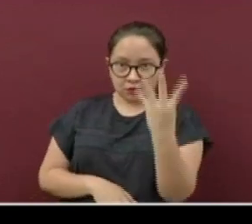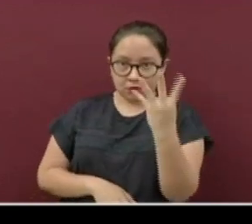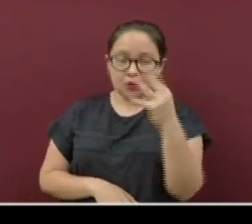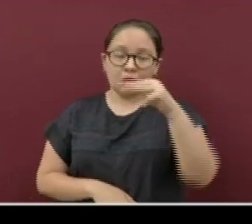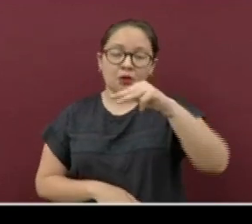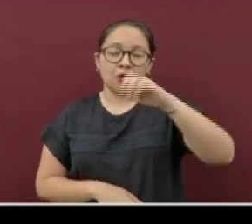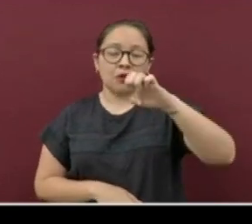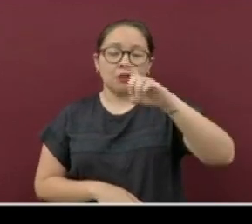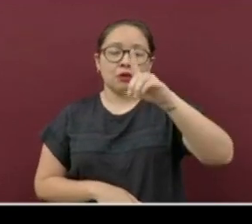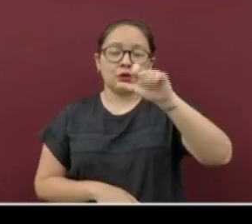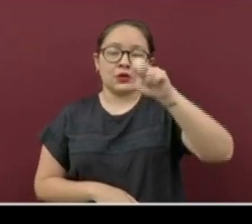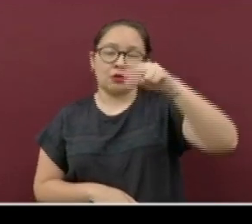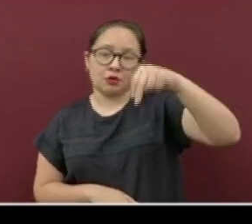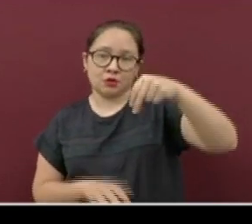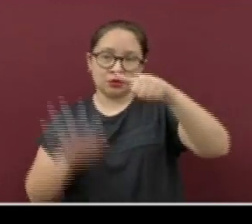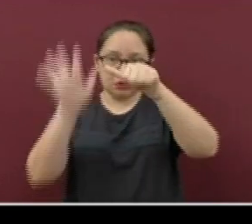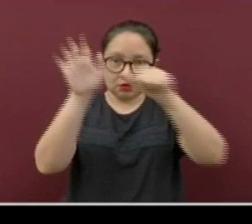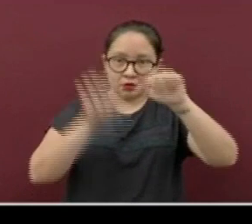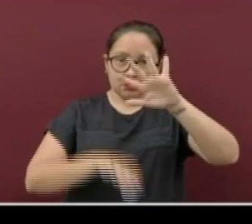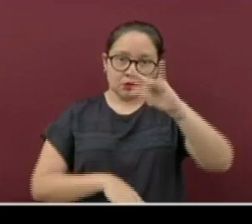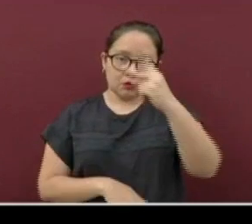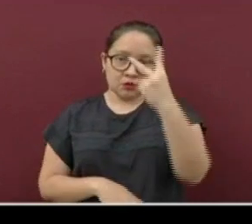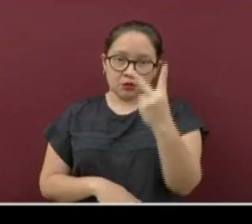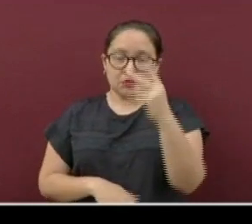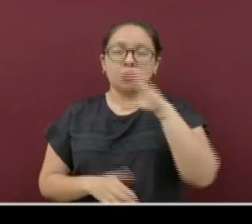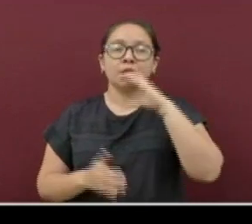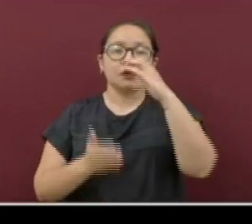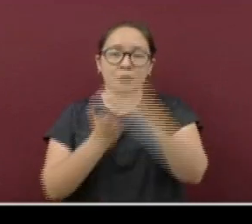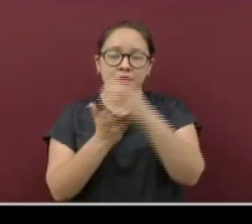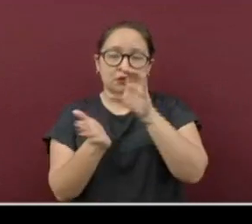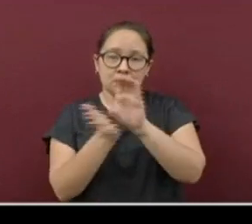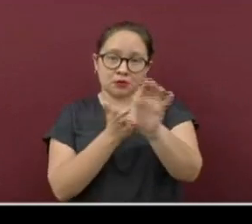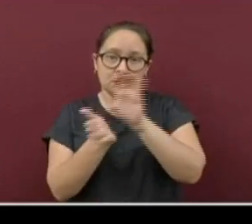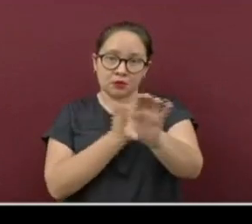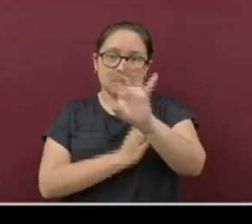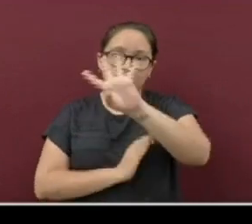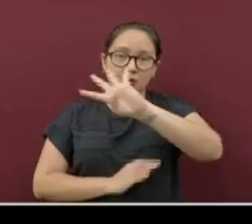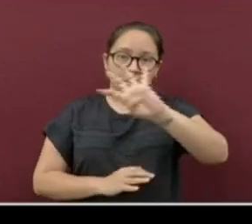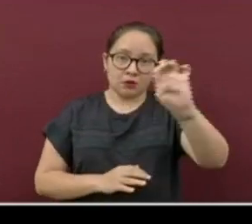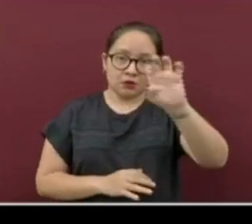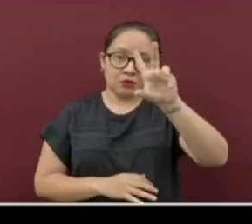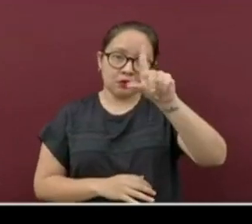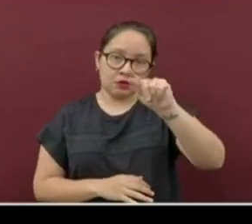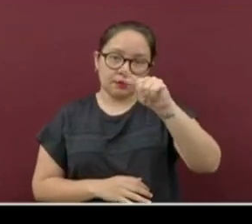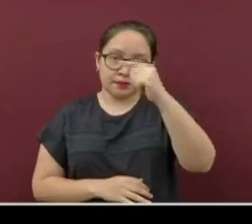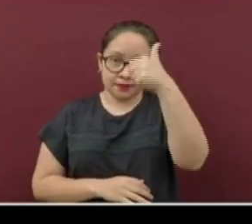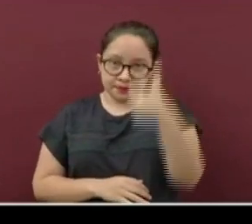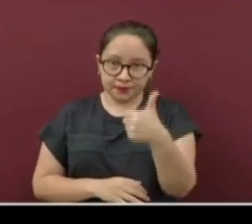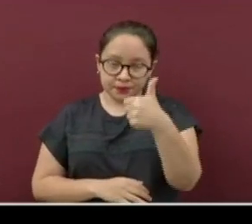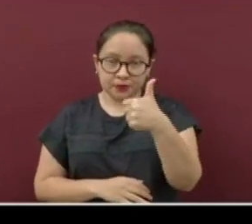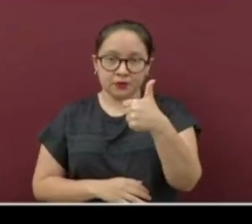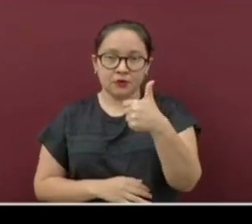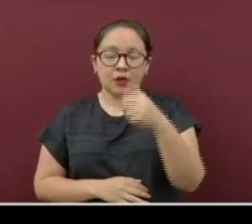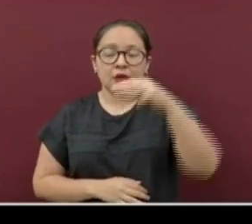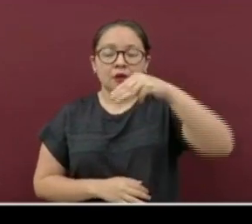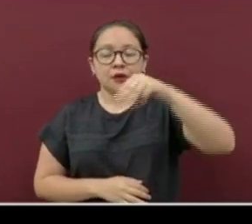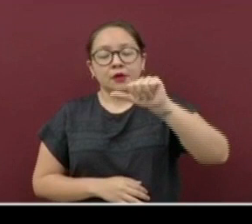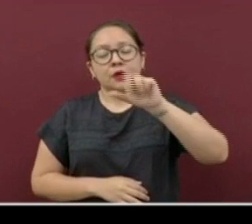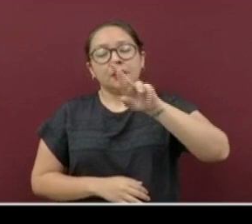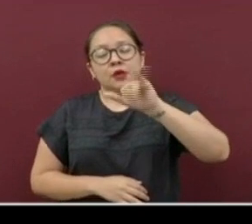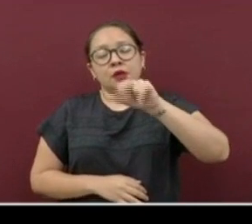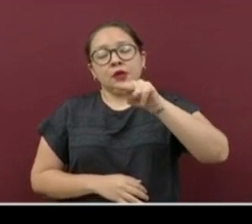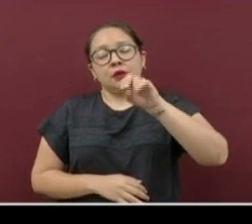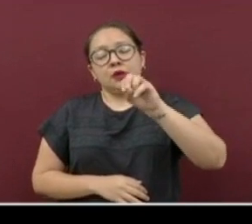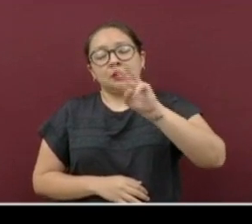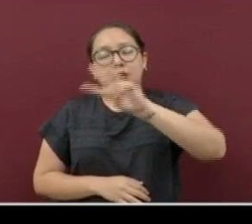Medellín, 652. Y Coatepec, 476. Mariano Escobedo,